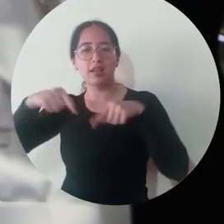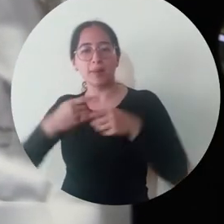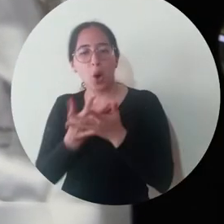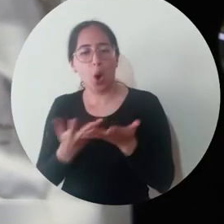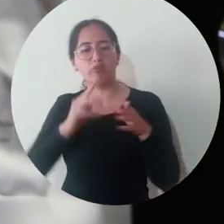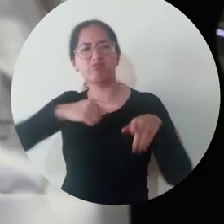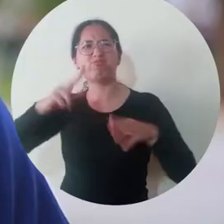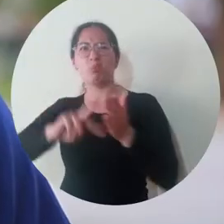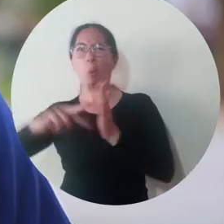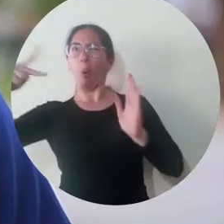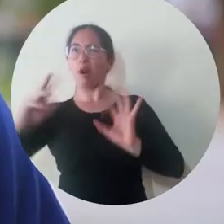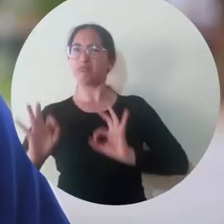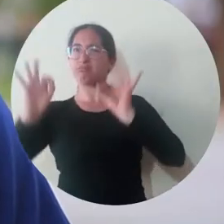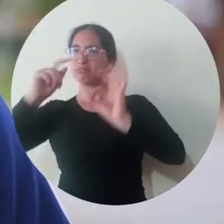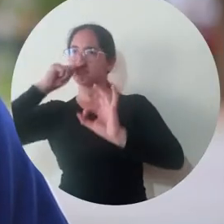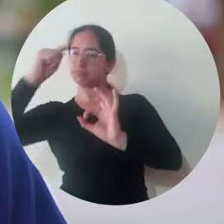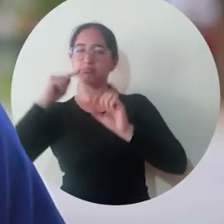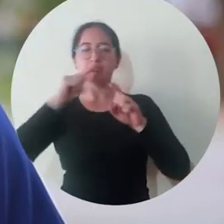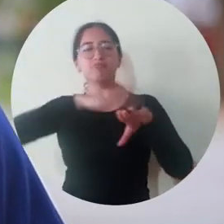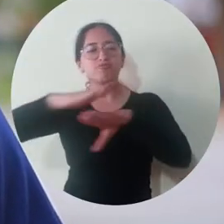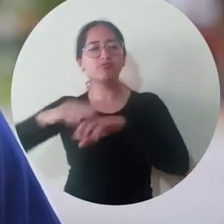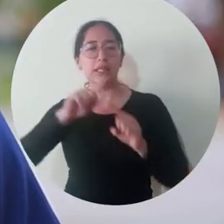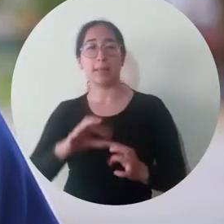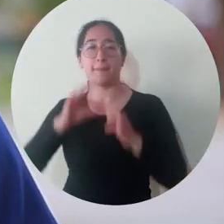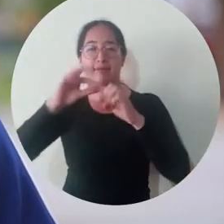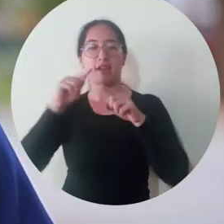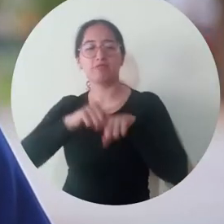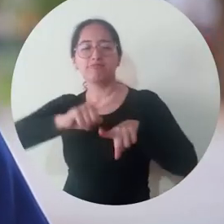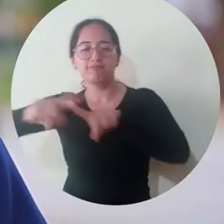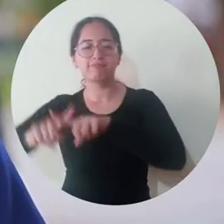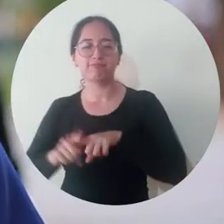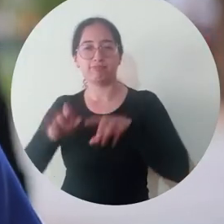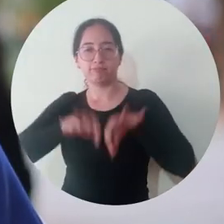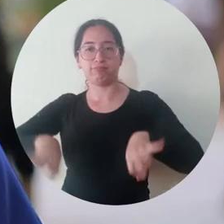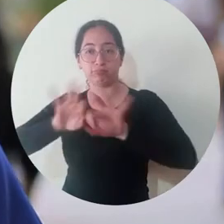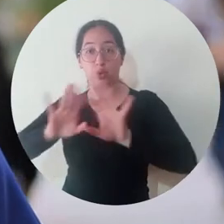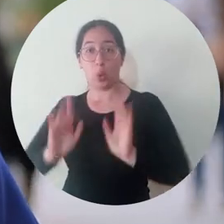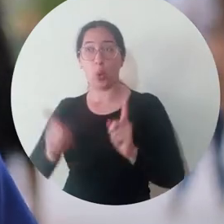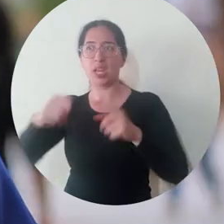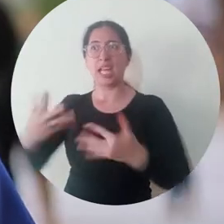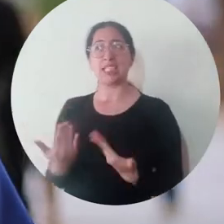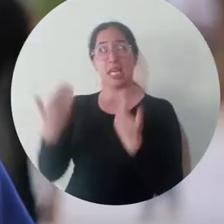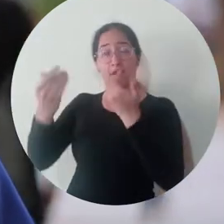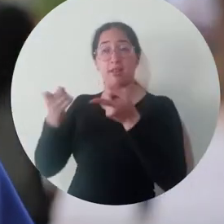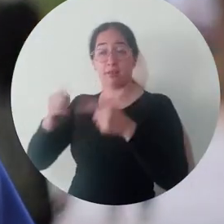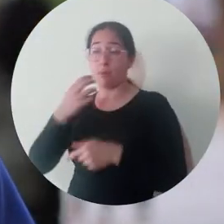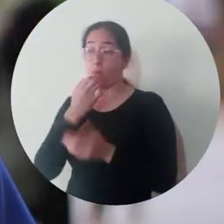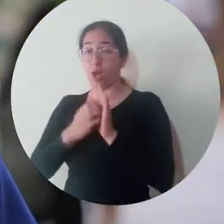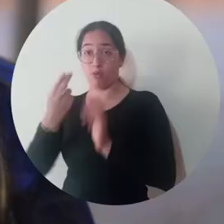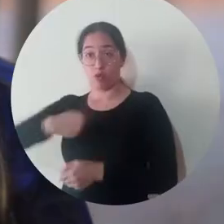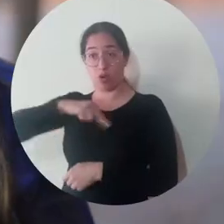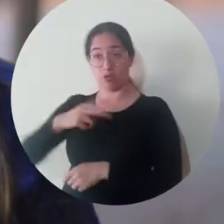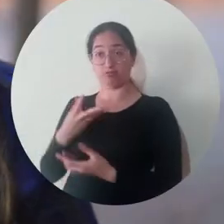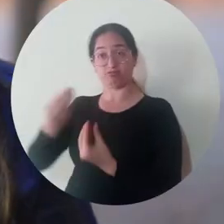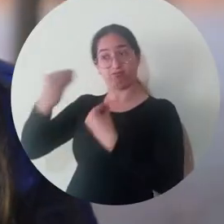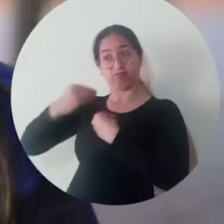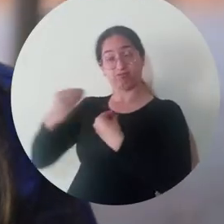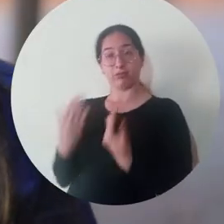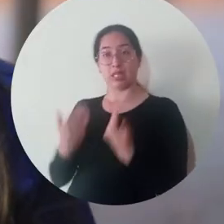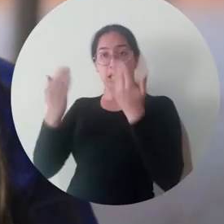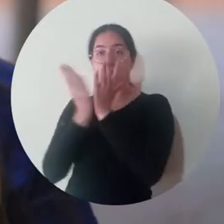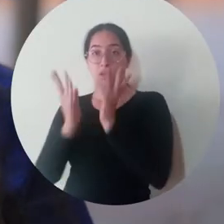equipos especializados. Pienso que esta es una inversión que va a potenciar muchísimo la formación de nosotros como estudiantes. Hacer